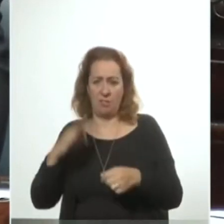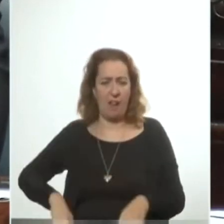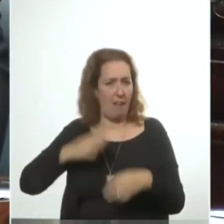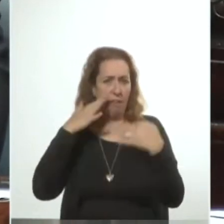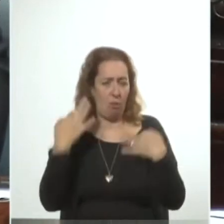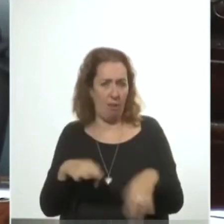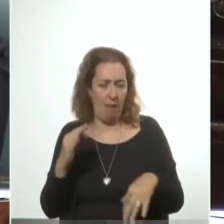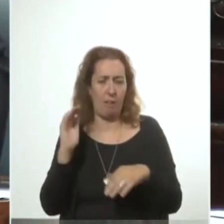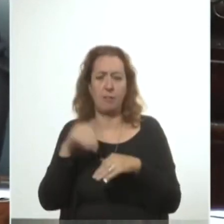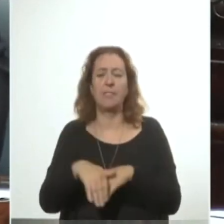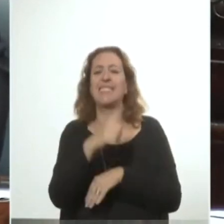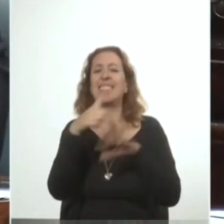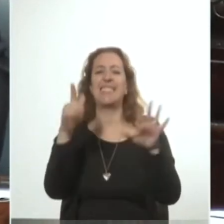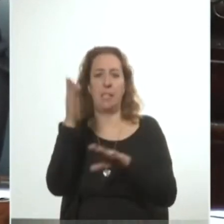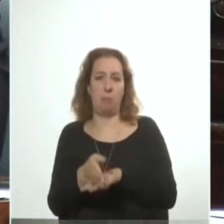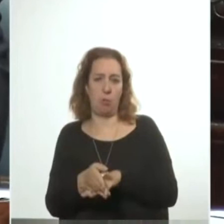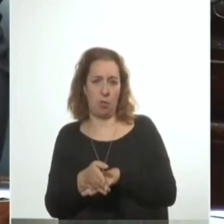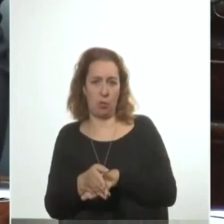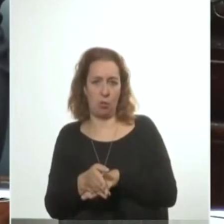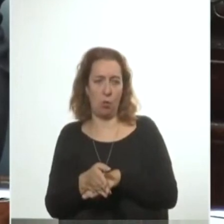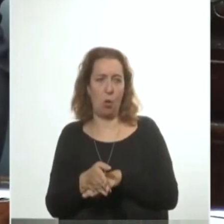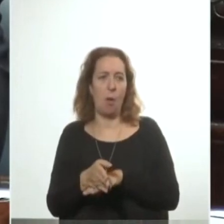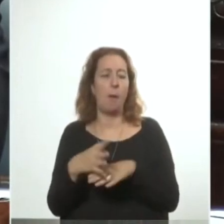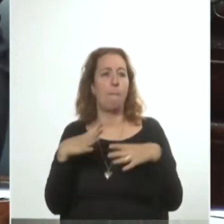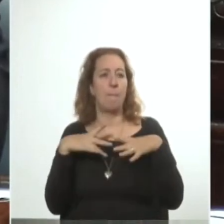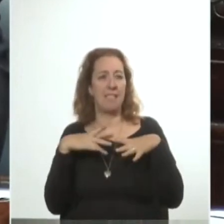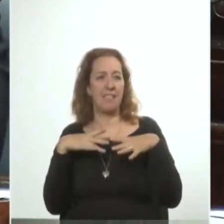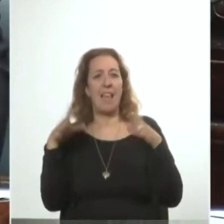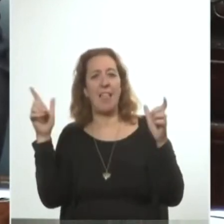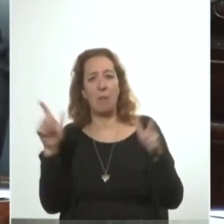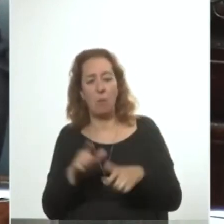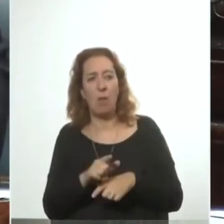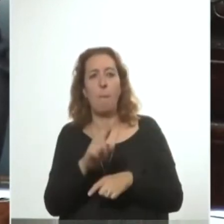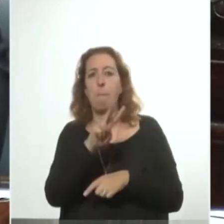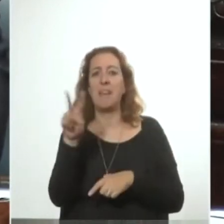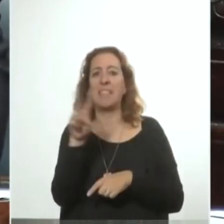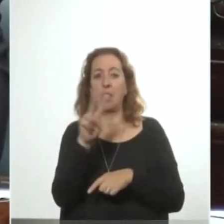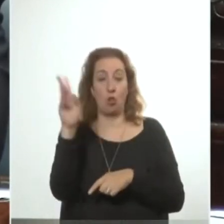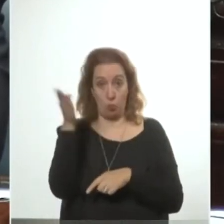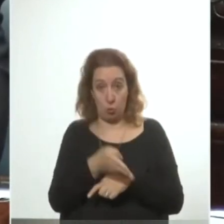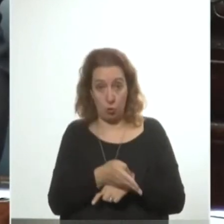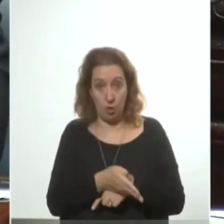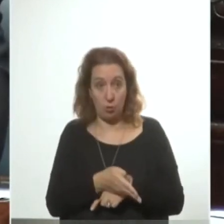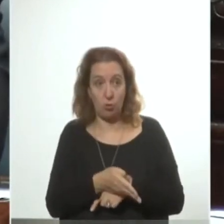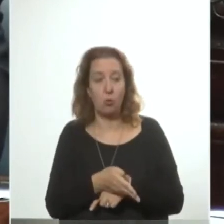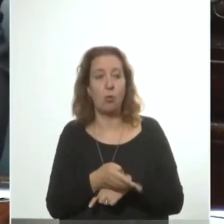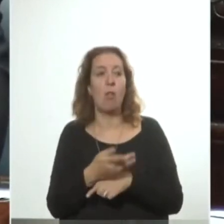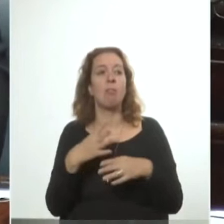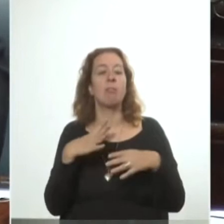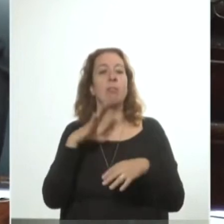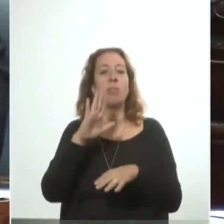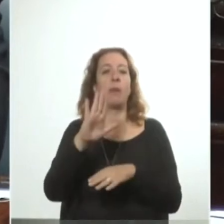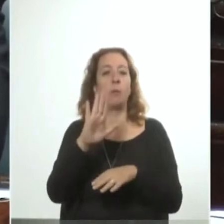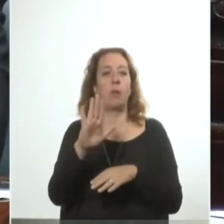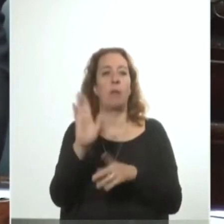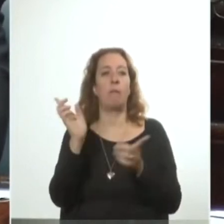17%. Las pasividades se reducían en un 22%. El endeudamiento externo se